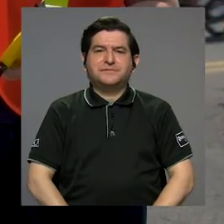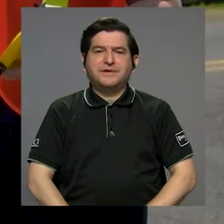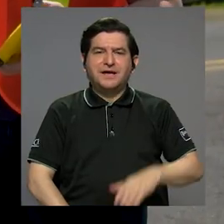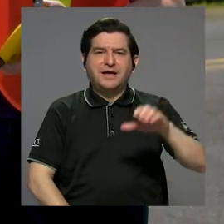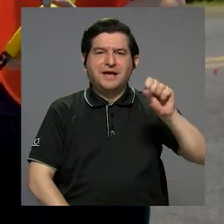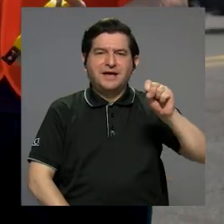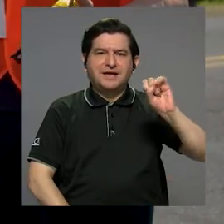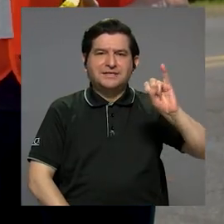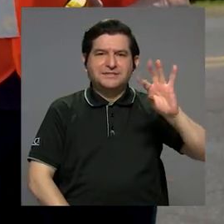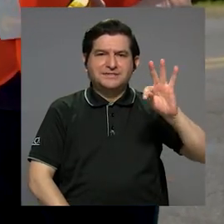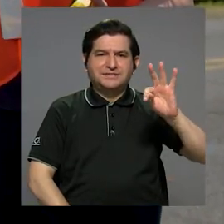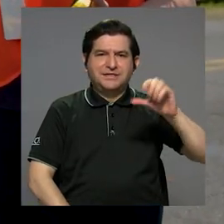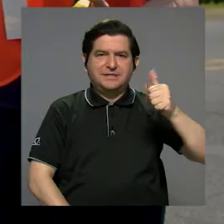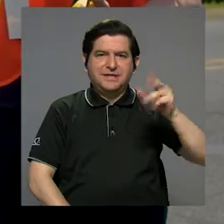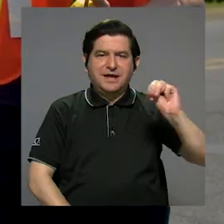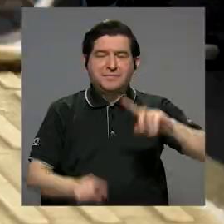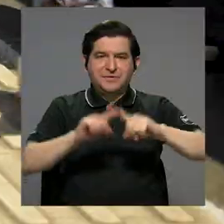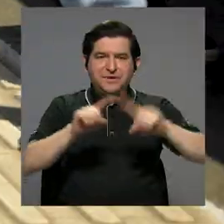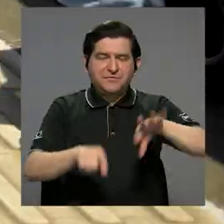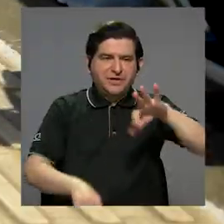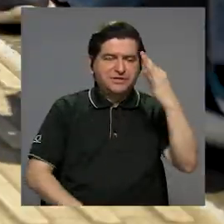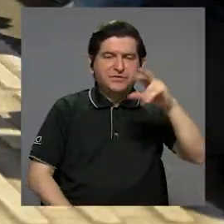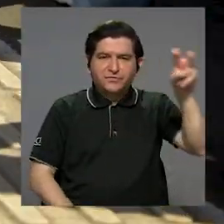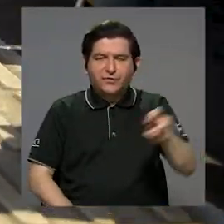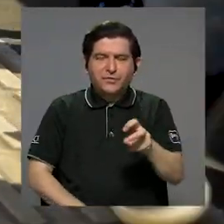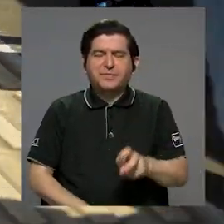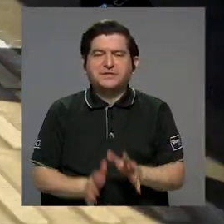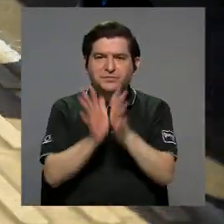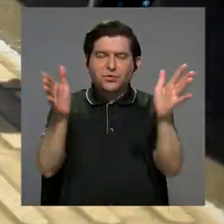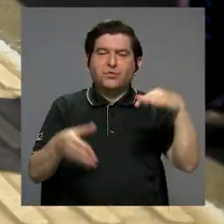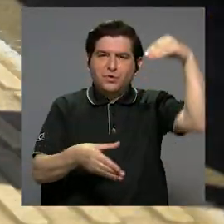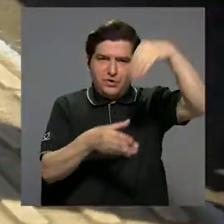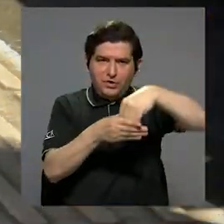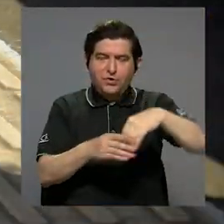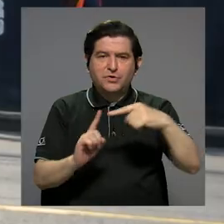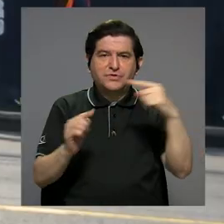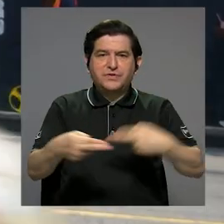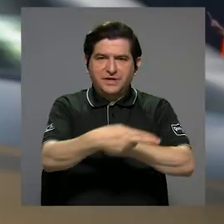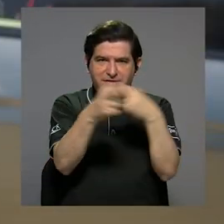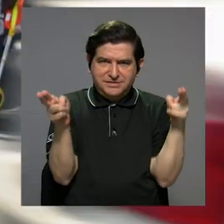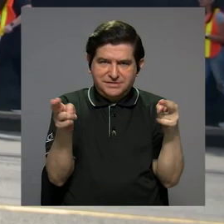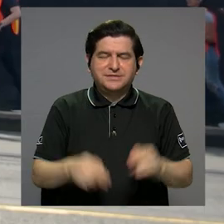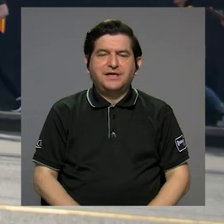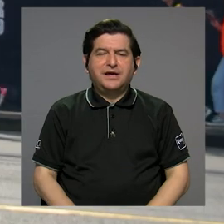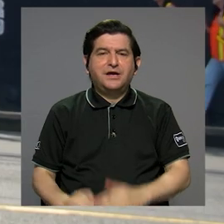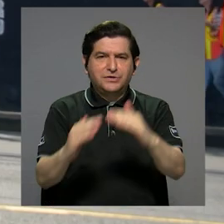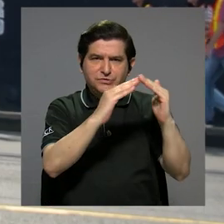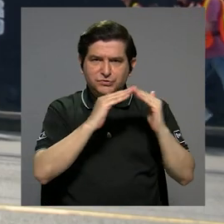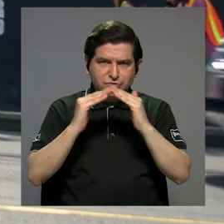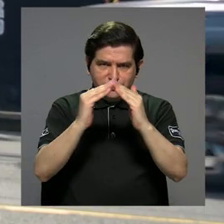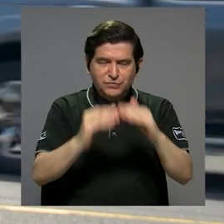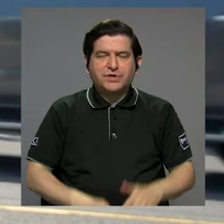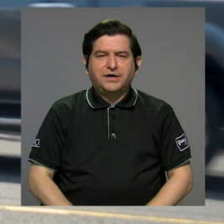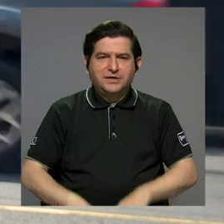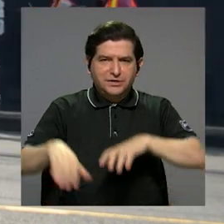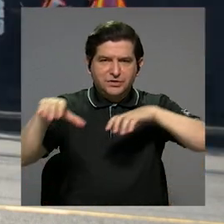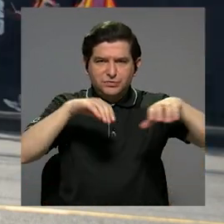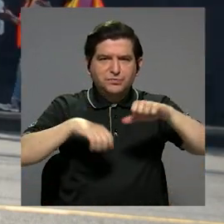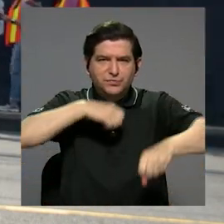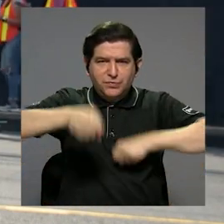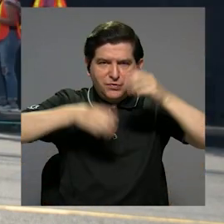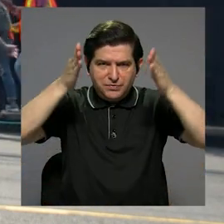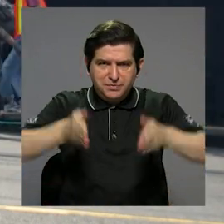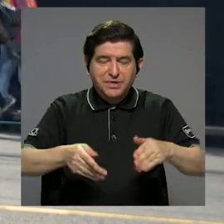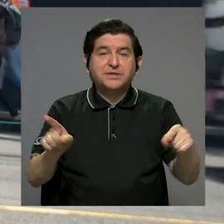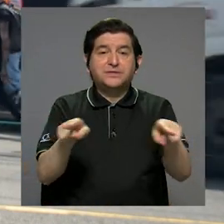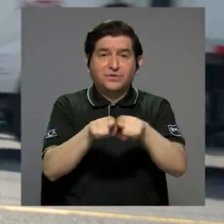SIDGAM integraría las diferentes modalidades de transporte público, desde la escala regional, la escala metropolitana, la movilidad